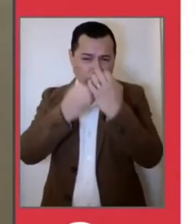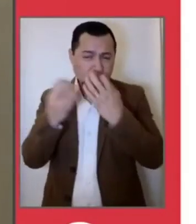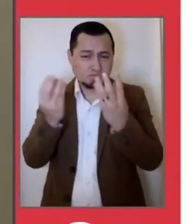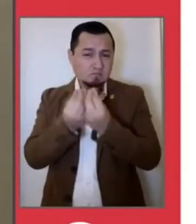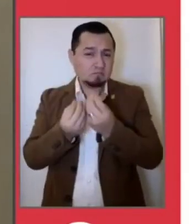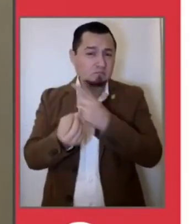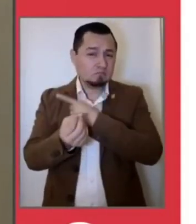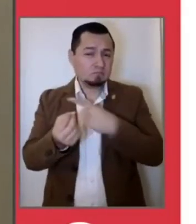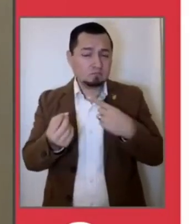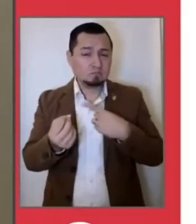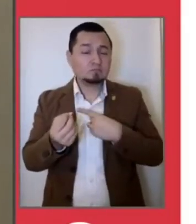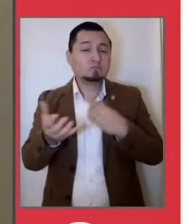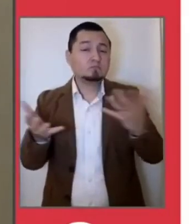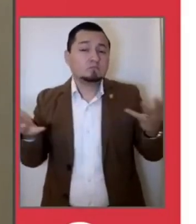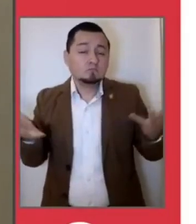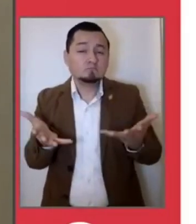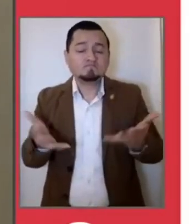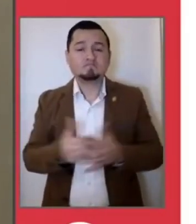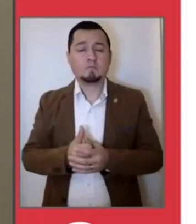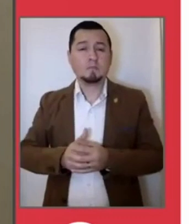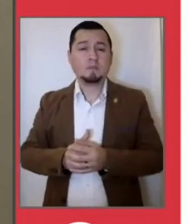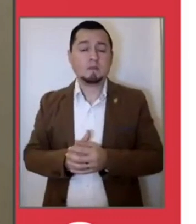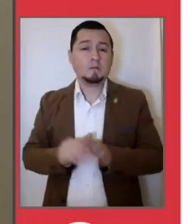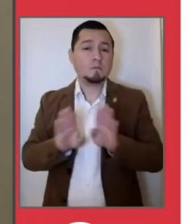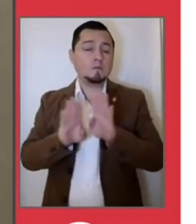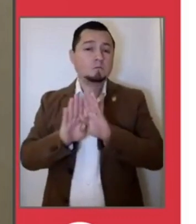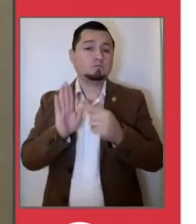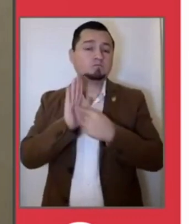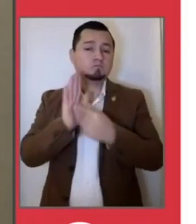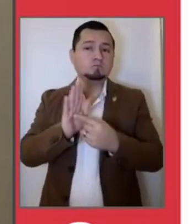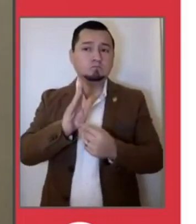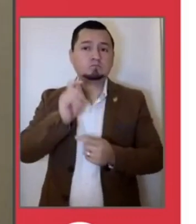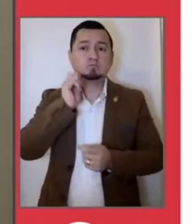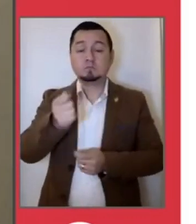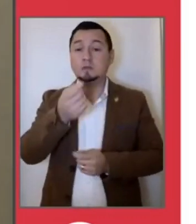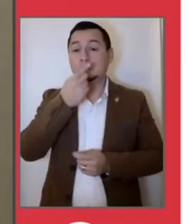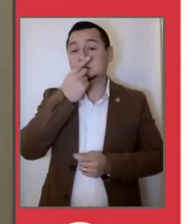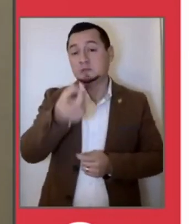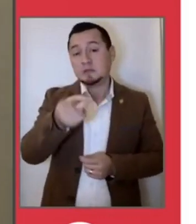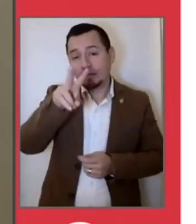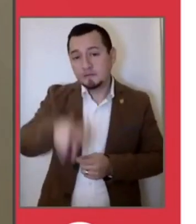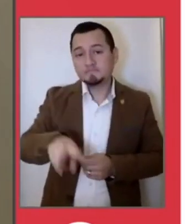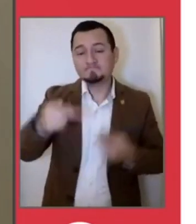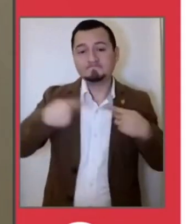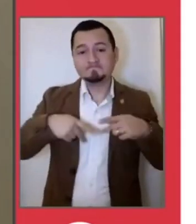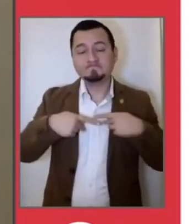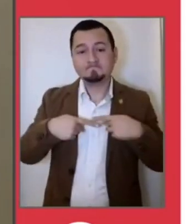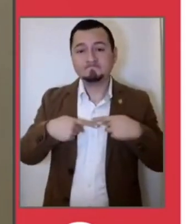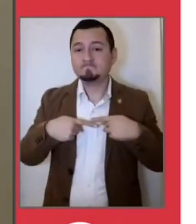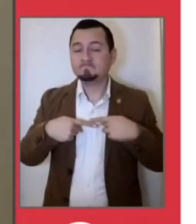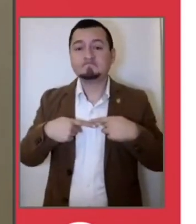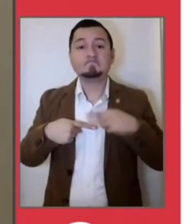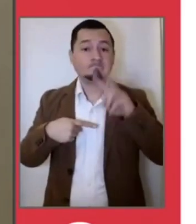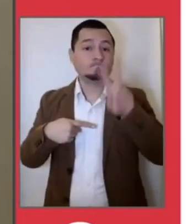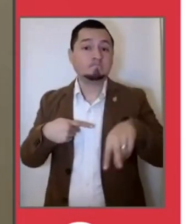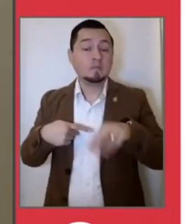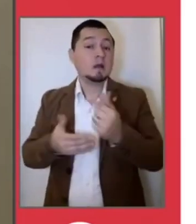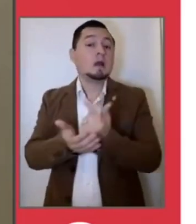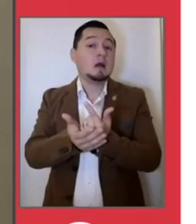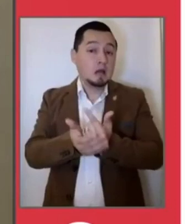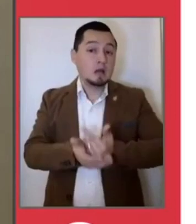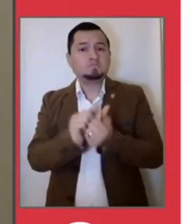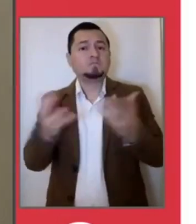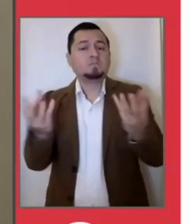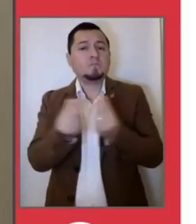que tenemos nos hacen sostener y decirle a la población que estamos en la etapa de riesgo